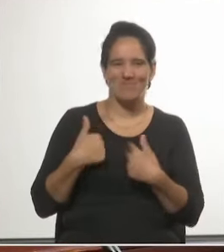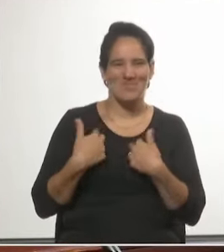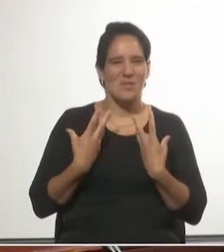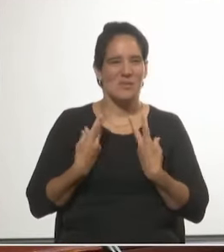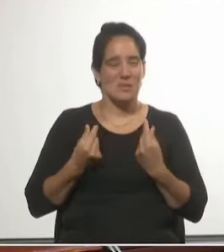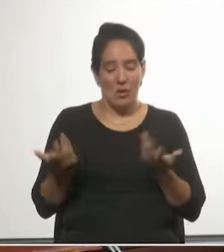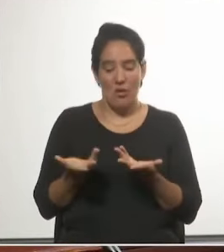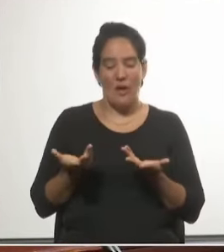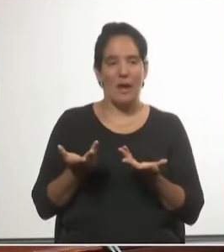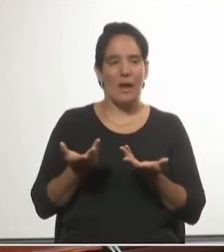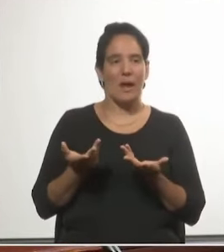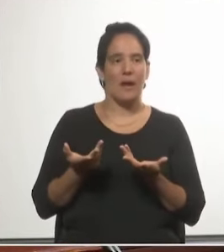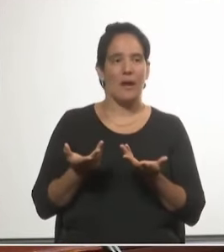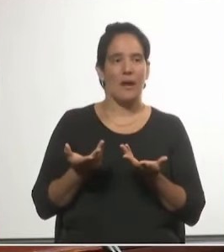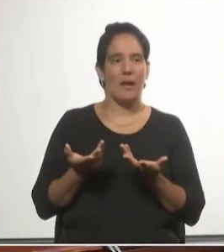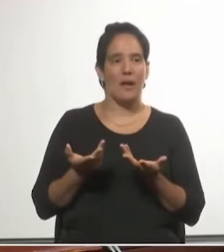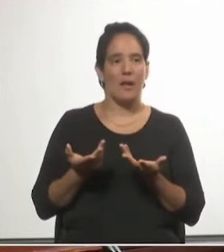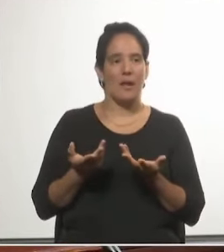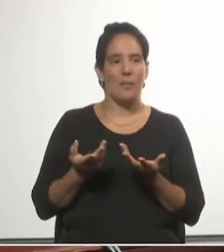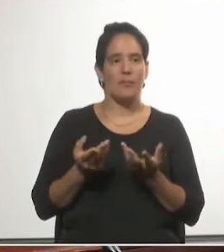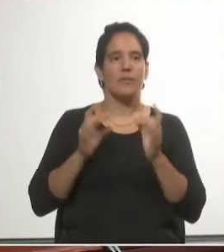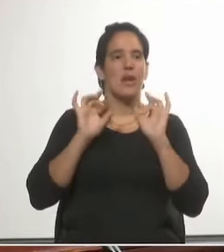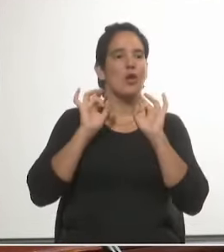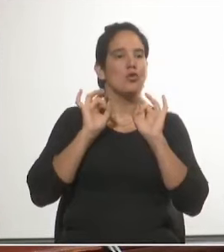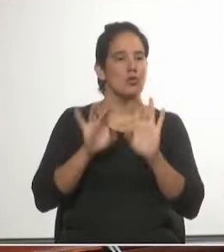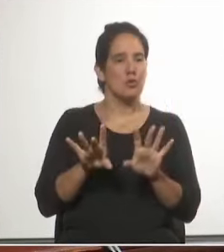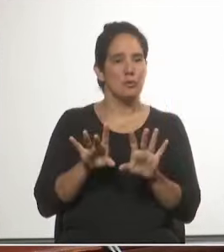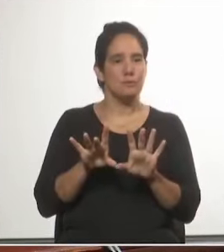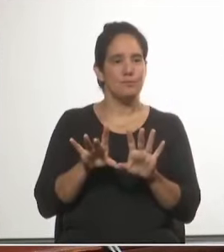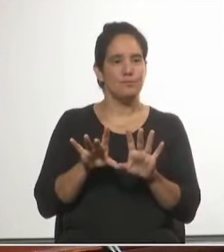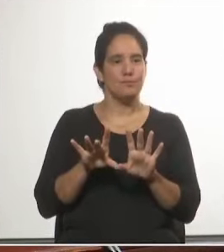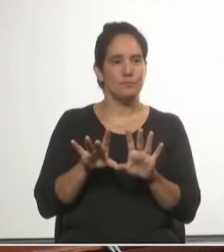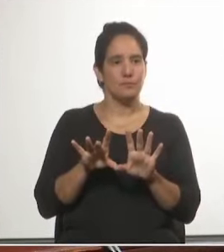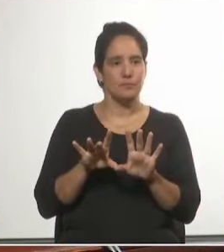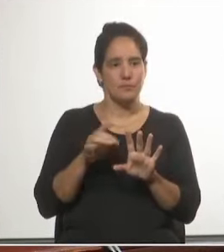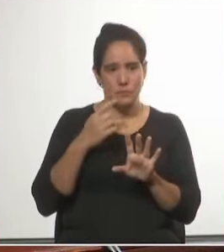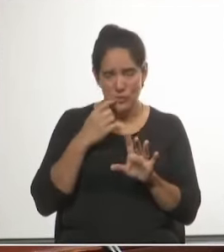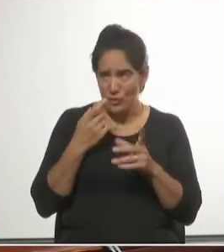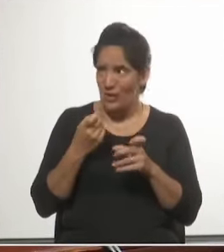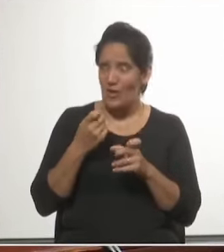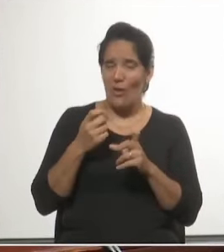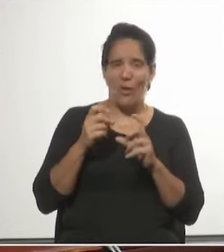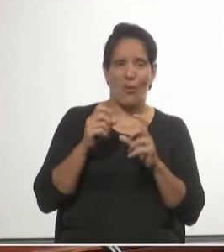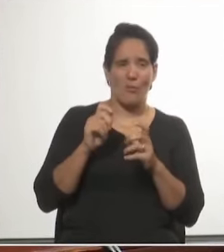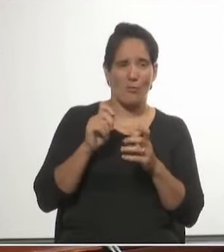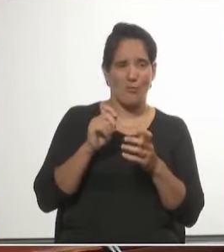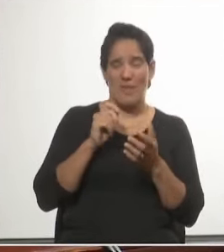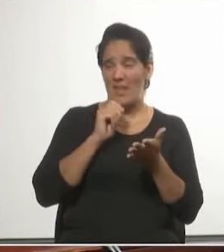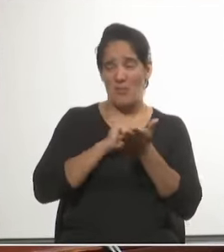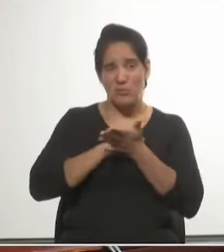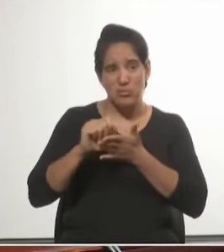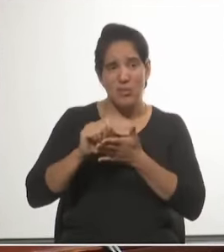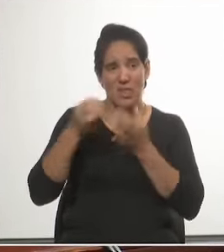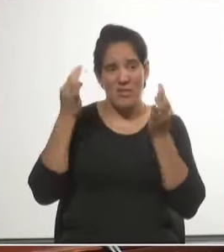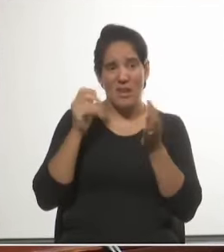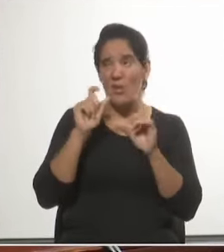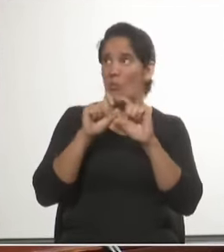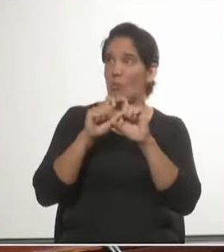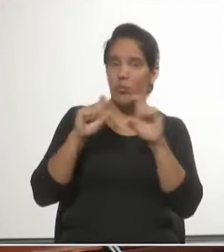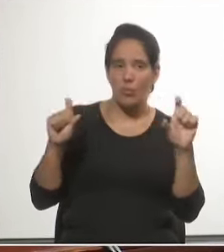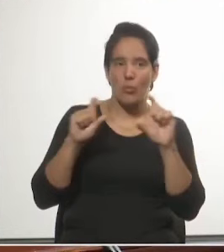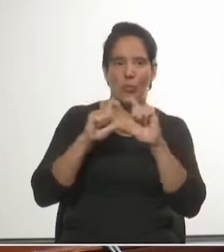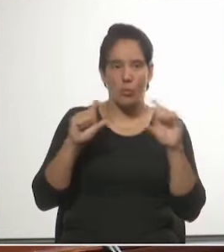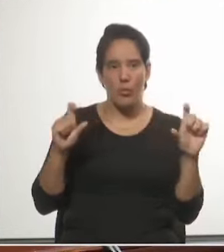obligación de resaltar que no solo hubo, y de subrayar en reiteración real, que no